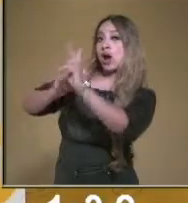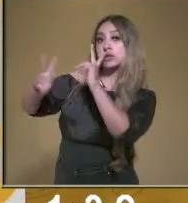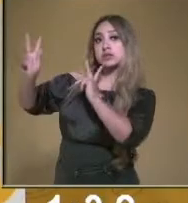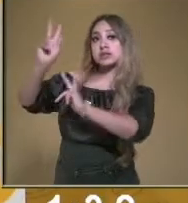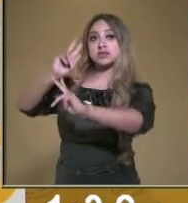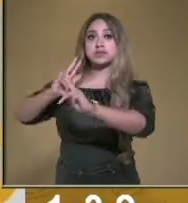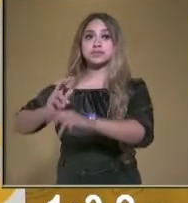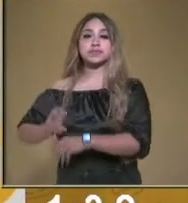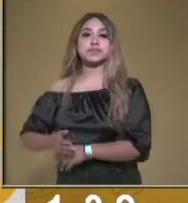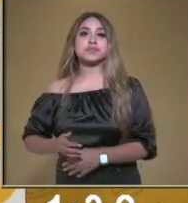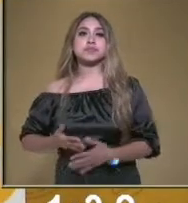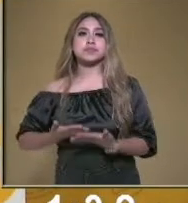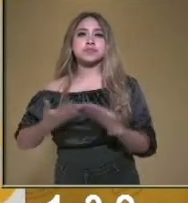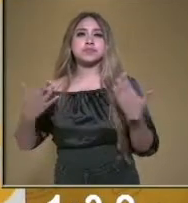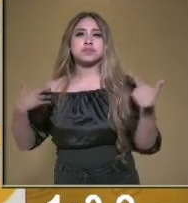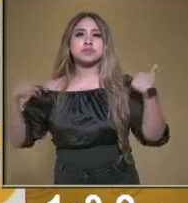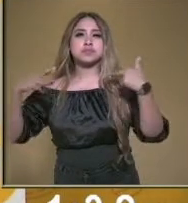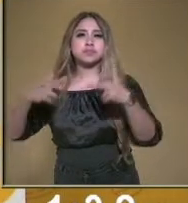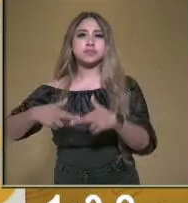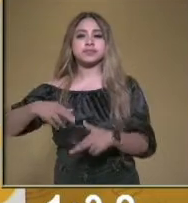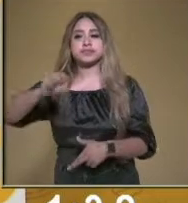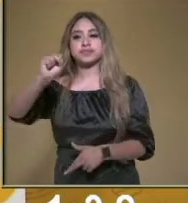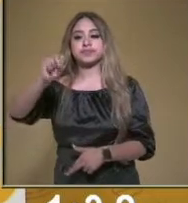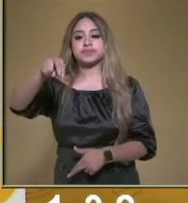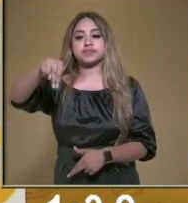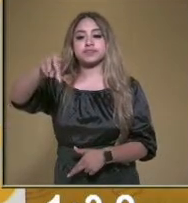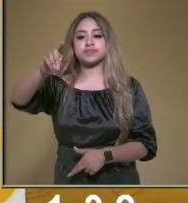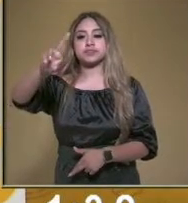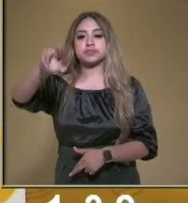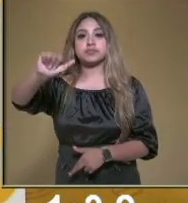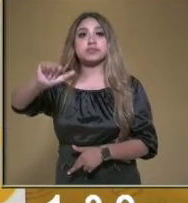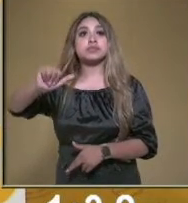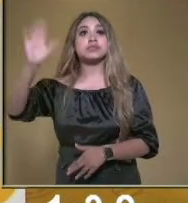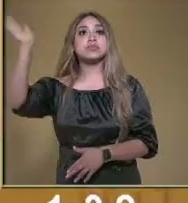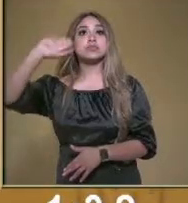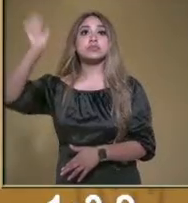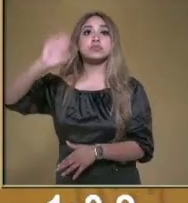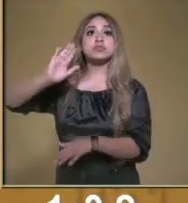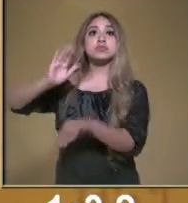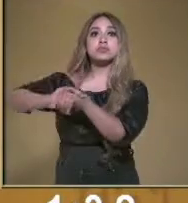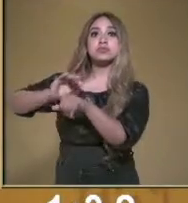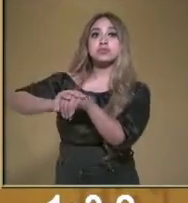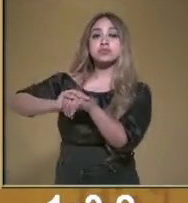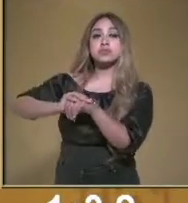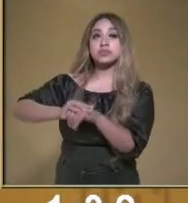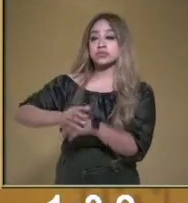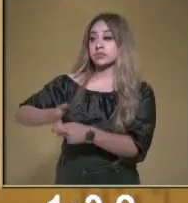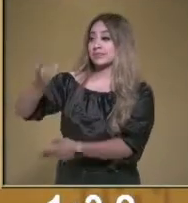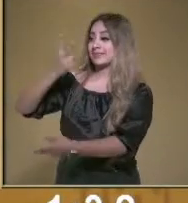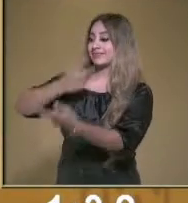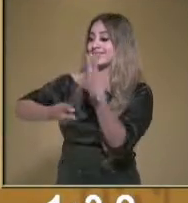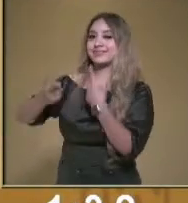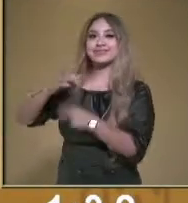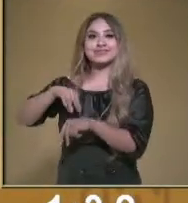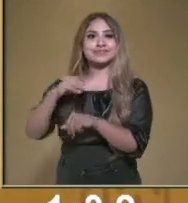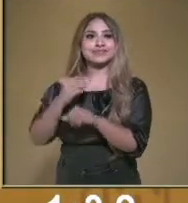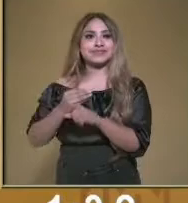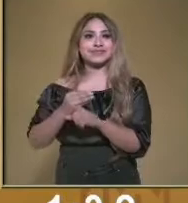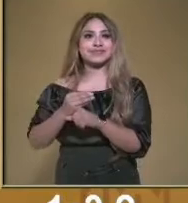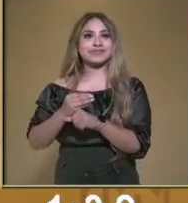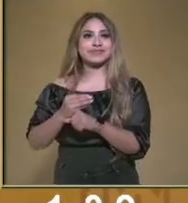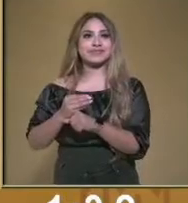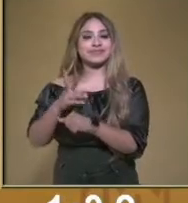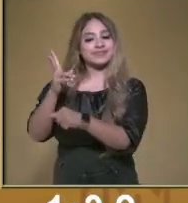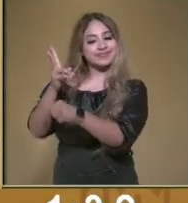ahora la maestra Sandra. Hola, ¿qué tal, amiguitos? Aquí estamos nuevamente con ustedes para invitarlos a nuevas